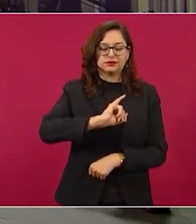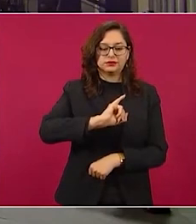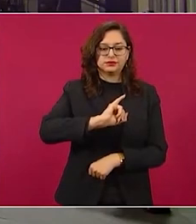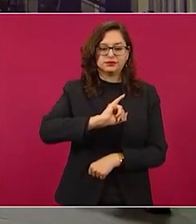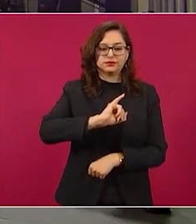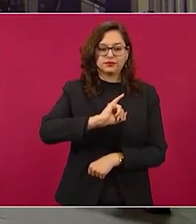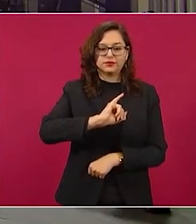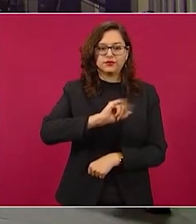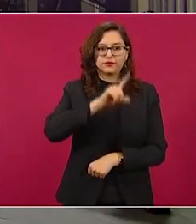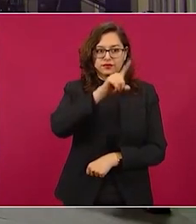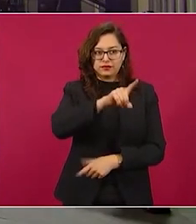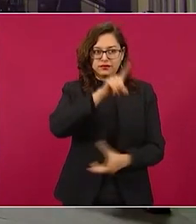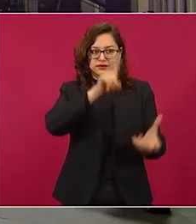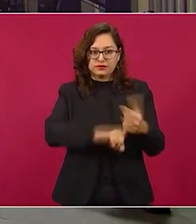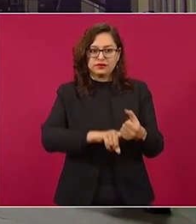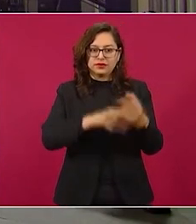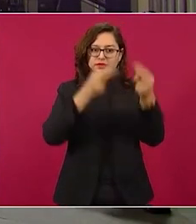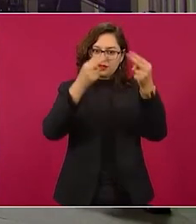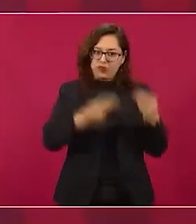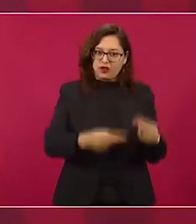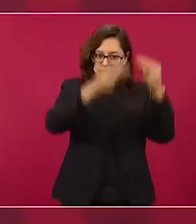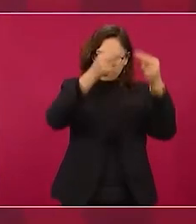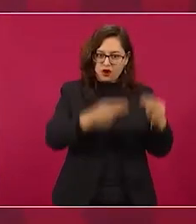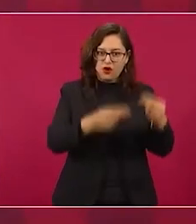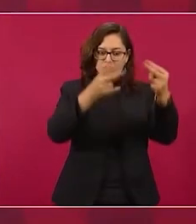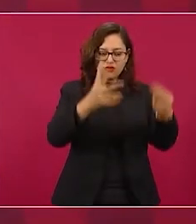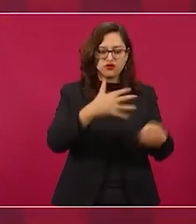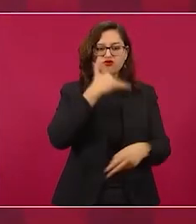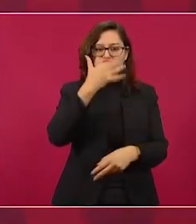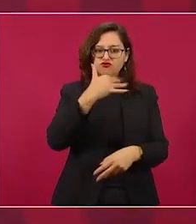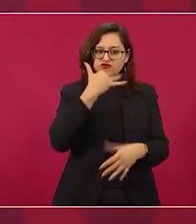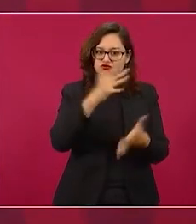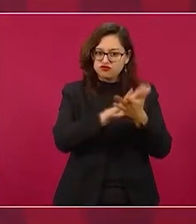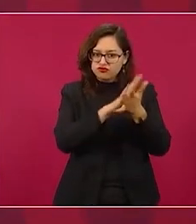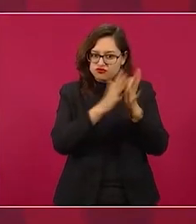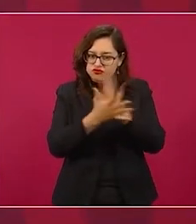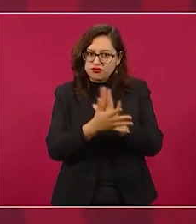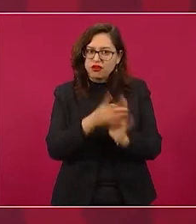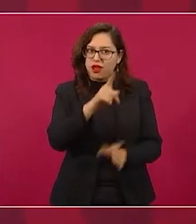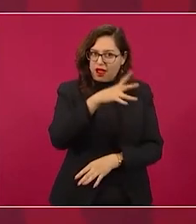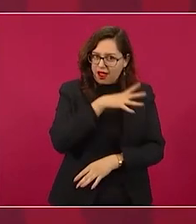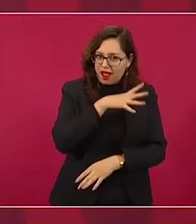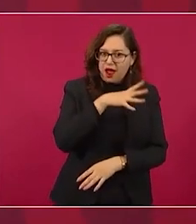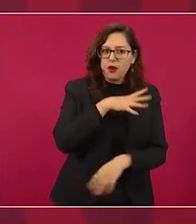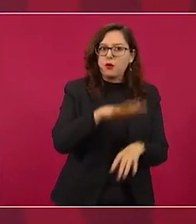hacen jugosos negocios al amparo del poder público.